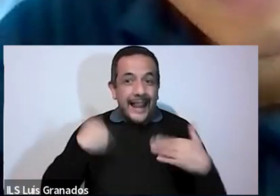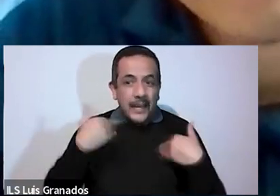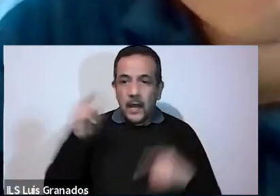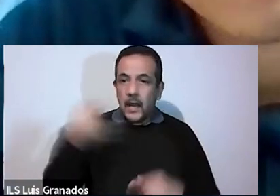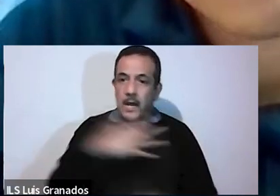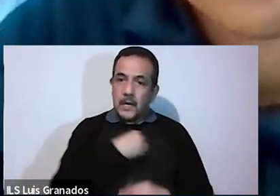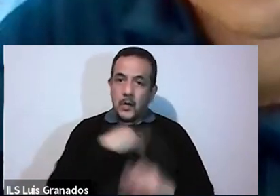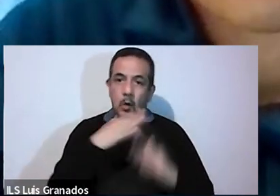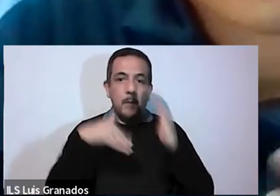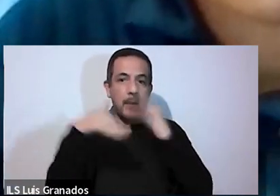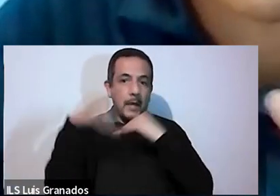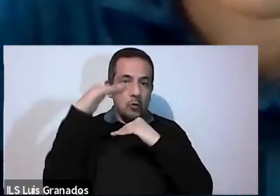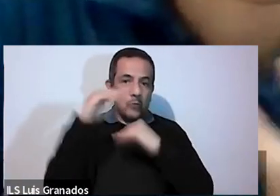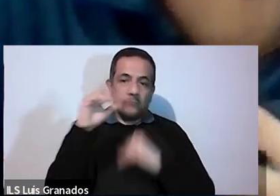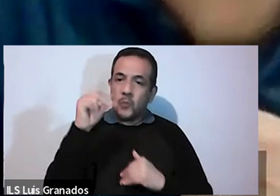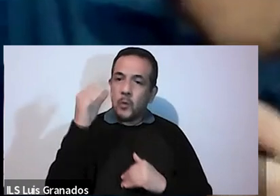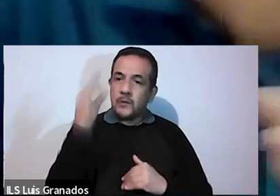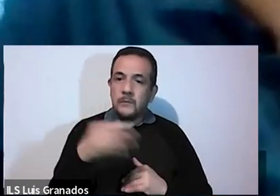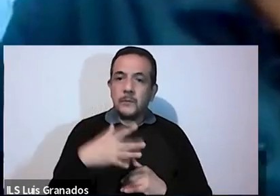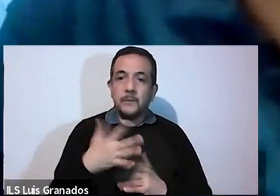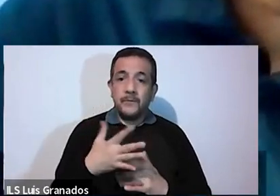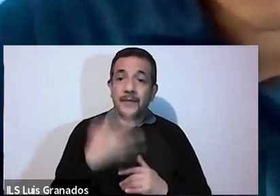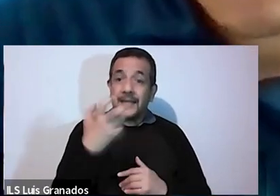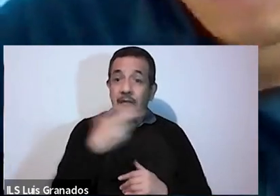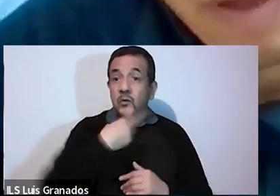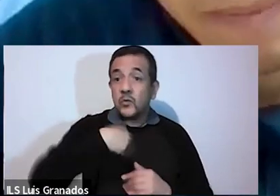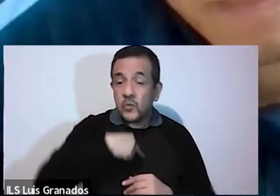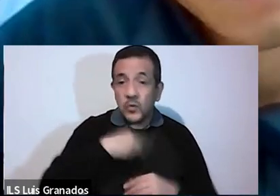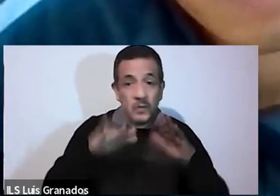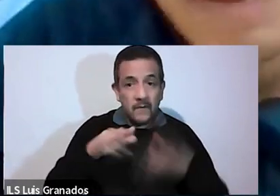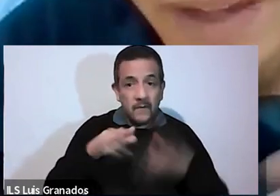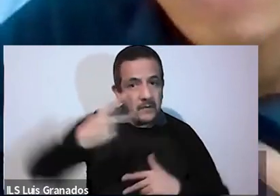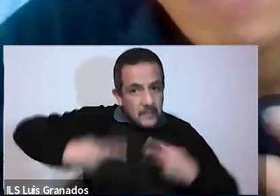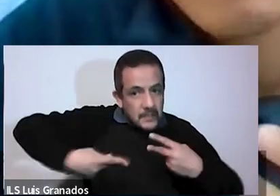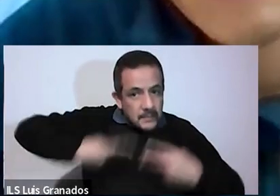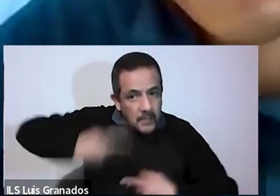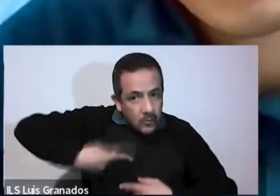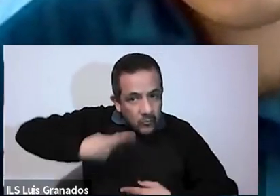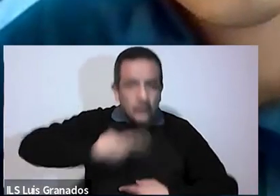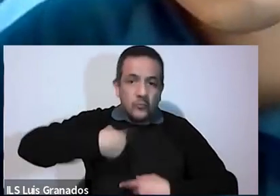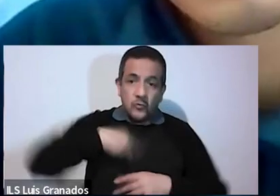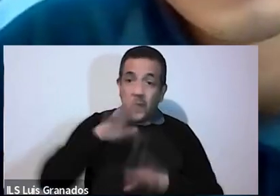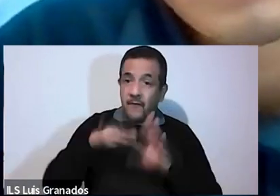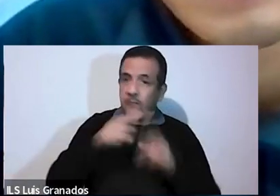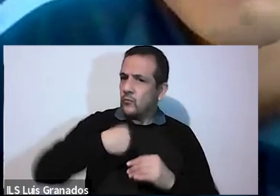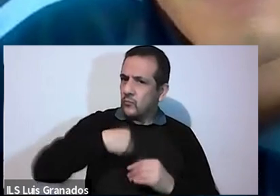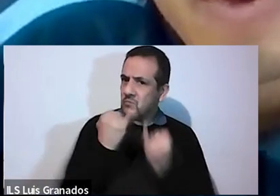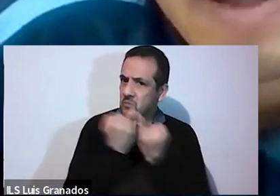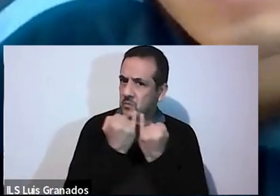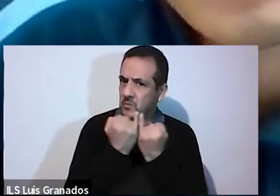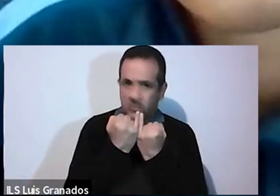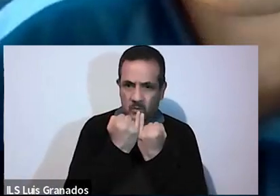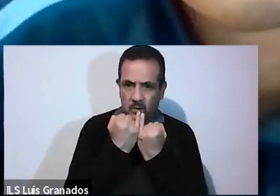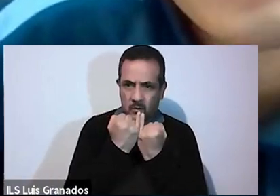Yo creo que bueno, es importante hacernos esta pregunta a nosotros también, ¿verdad? ¿Cuántas veces vivimos eso que